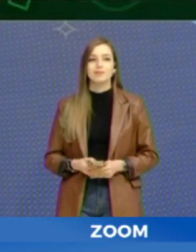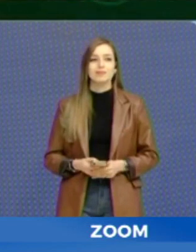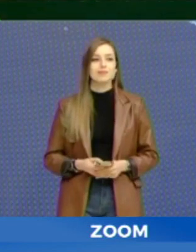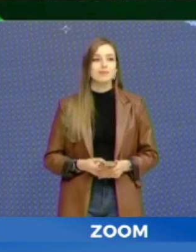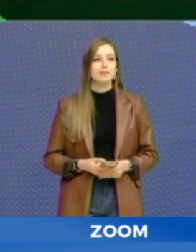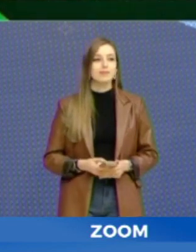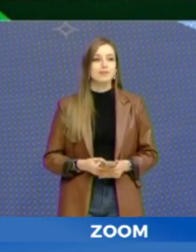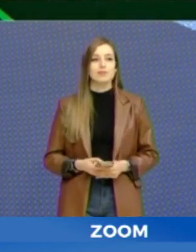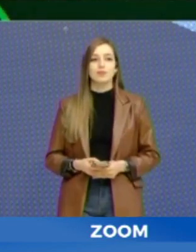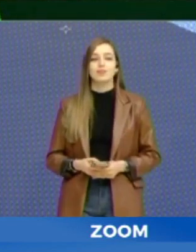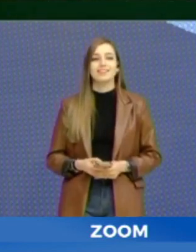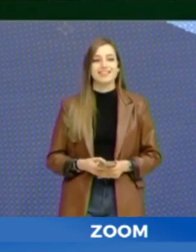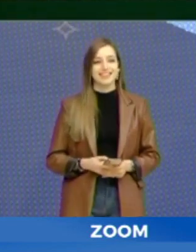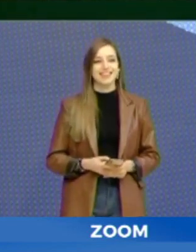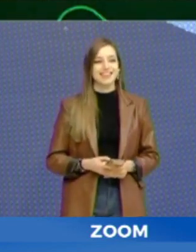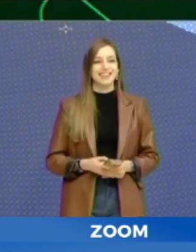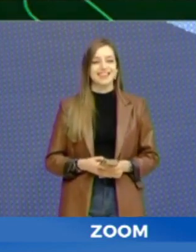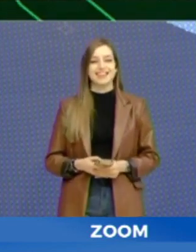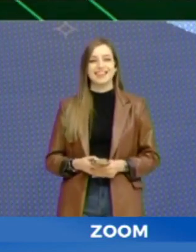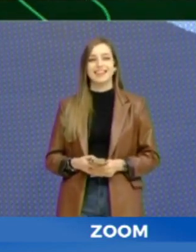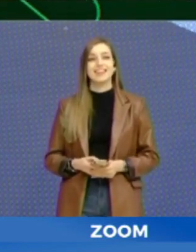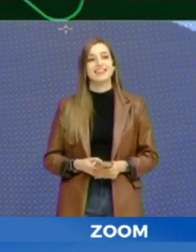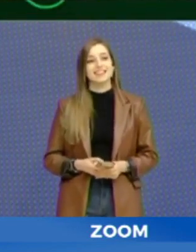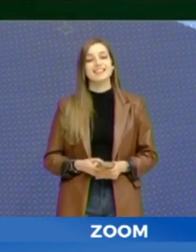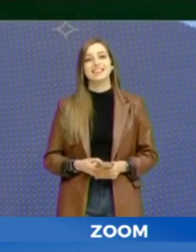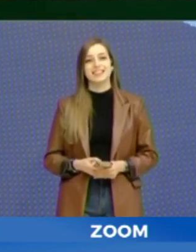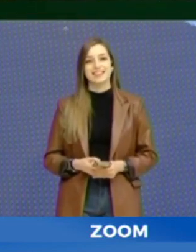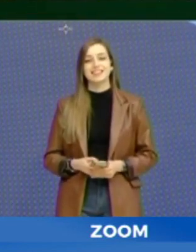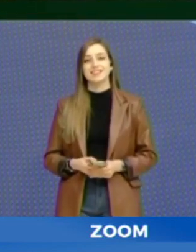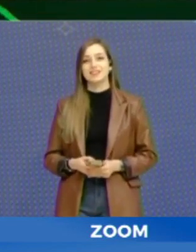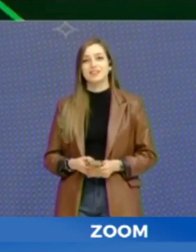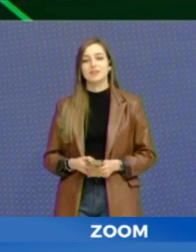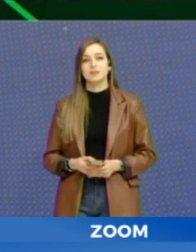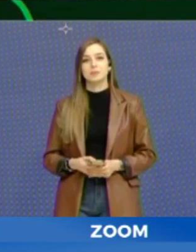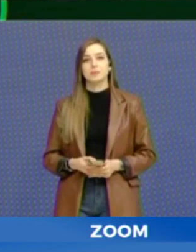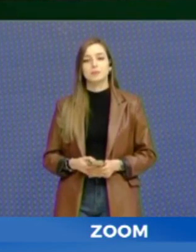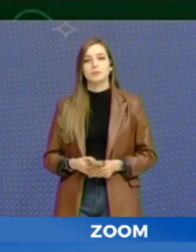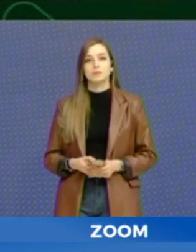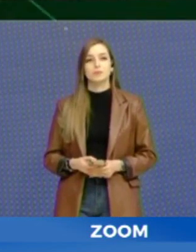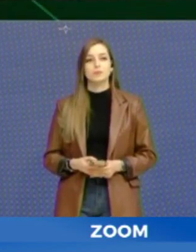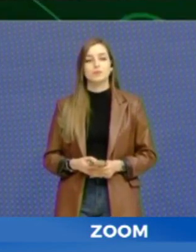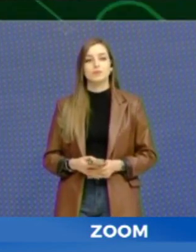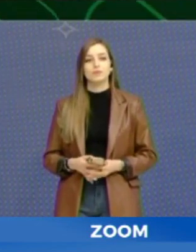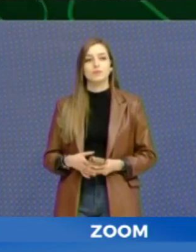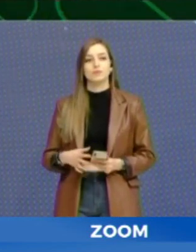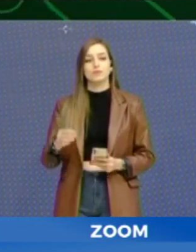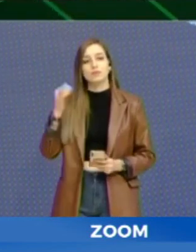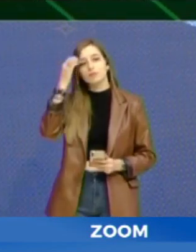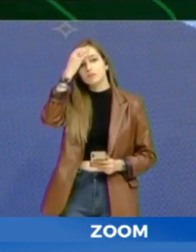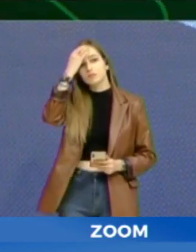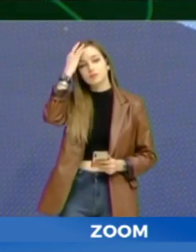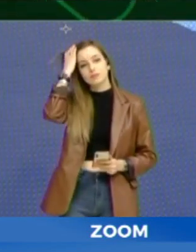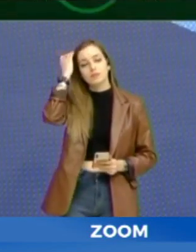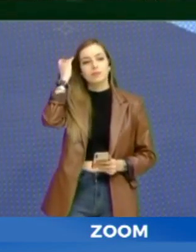se sintió útil y fue feliz, ¿no? Entonces, fue un grato momento y